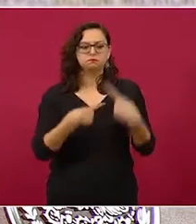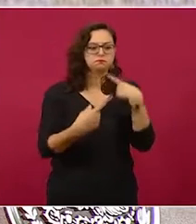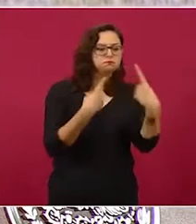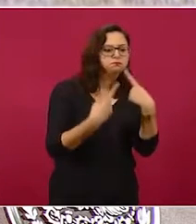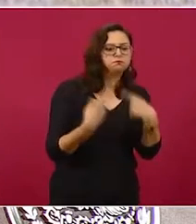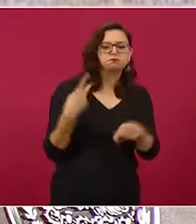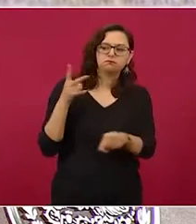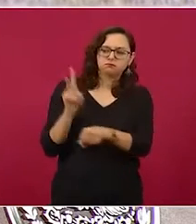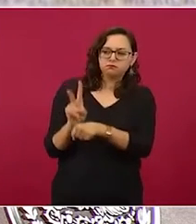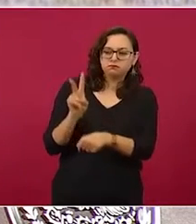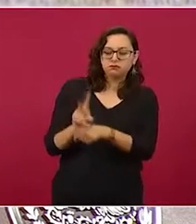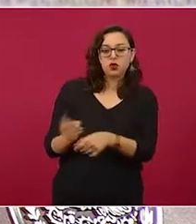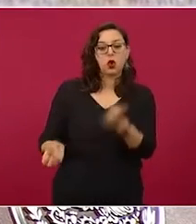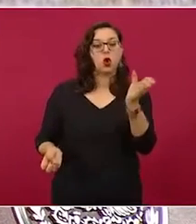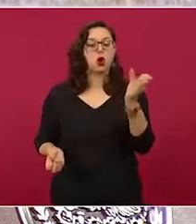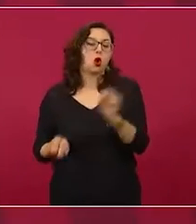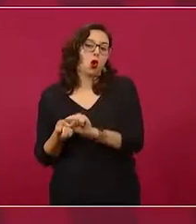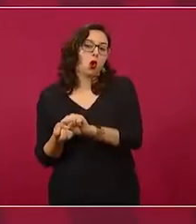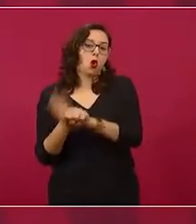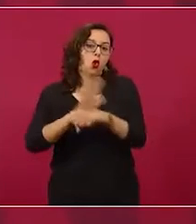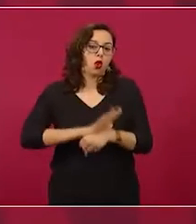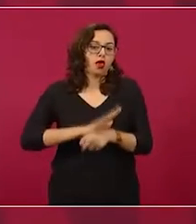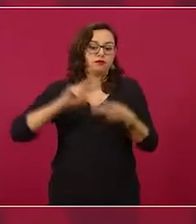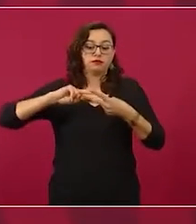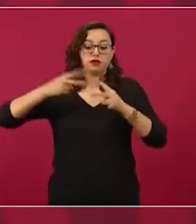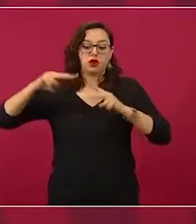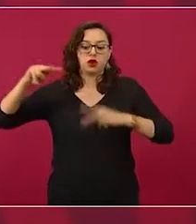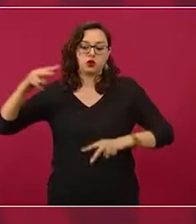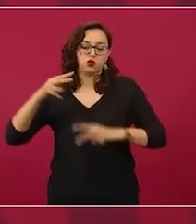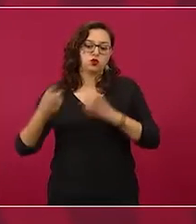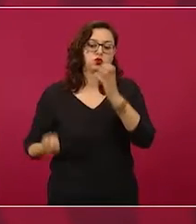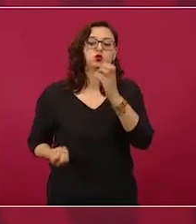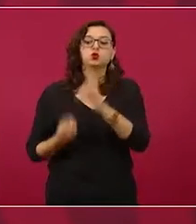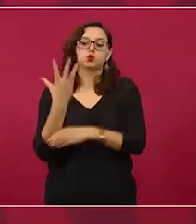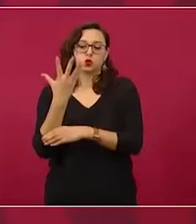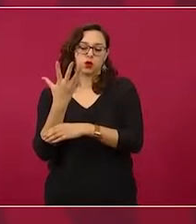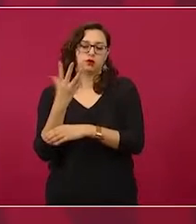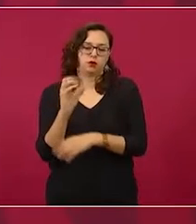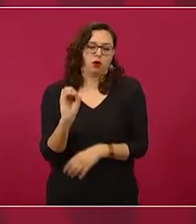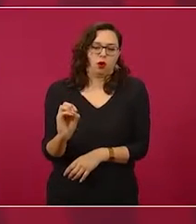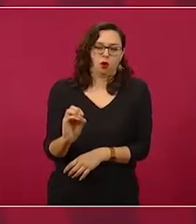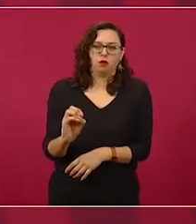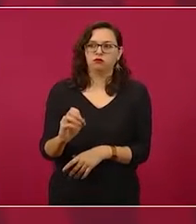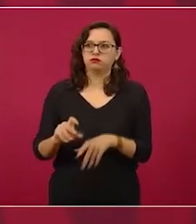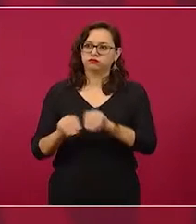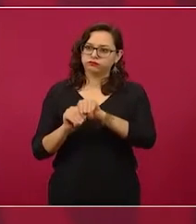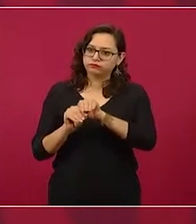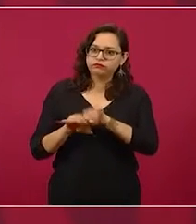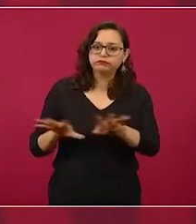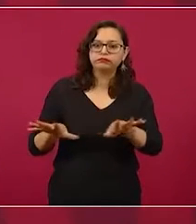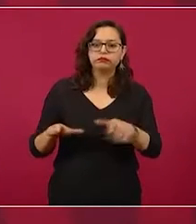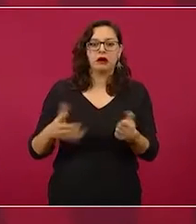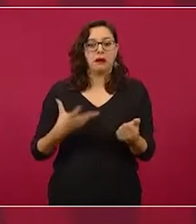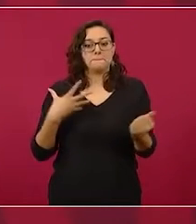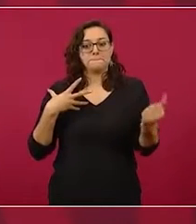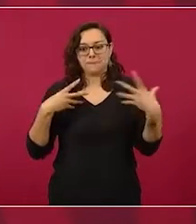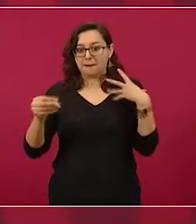muy contagiosa,